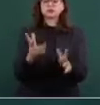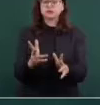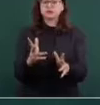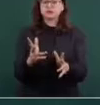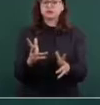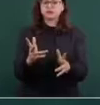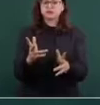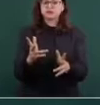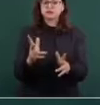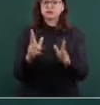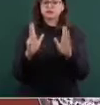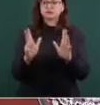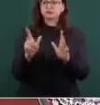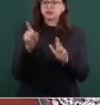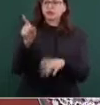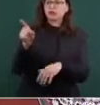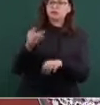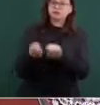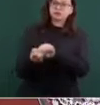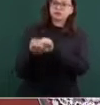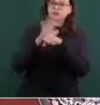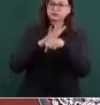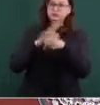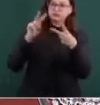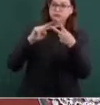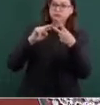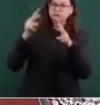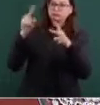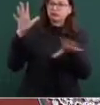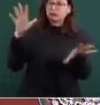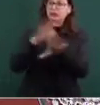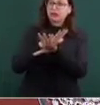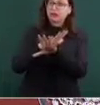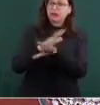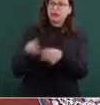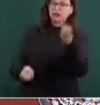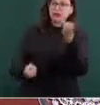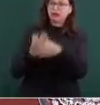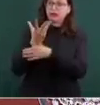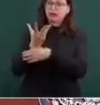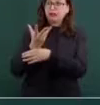con lo de la nueva variante y